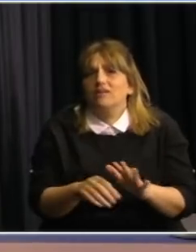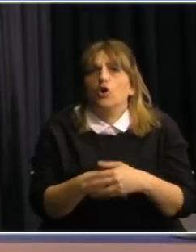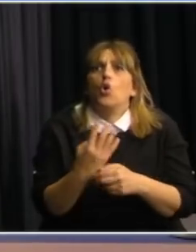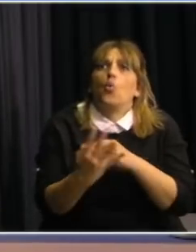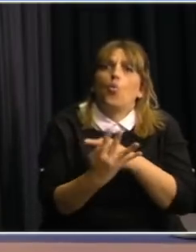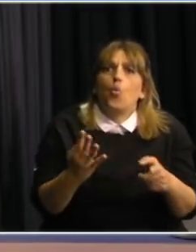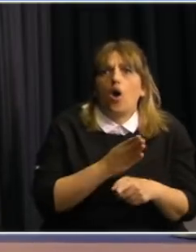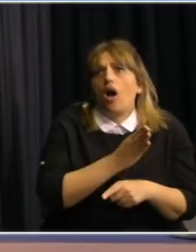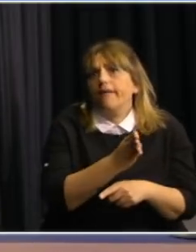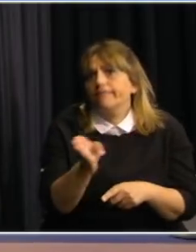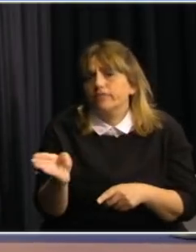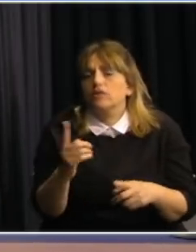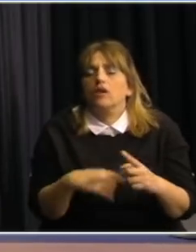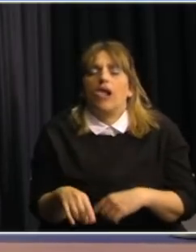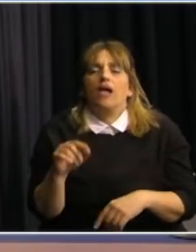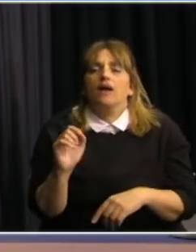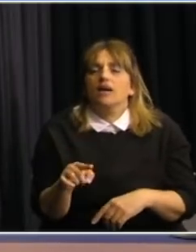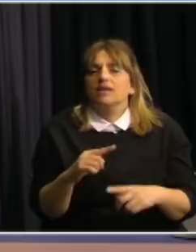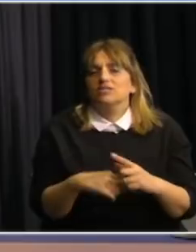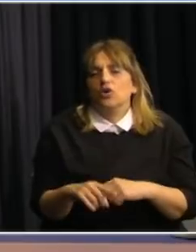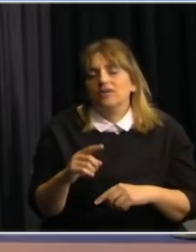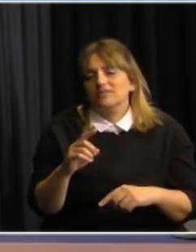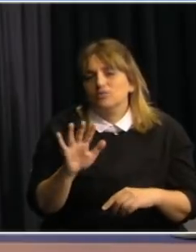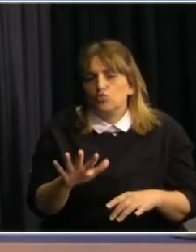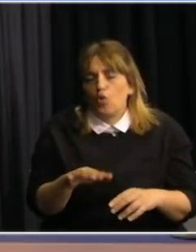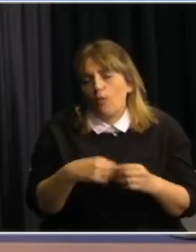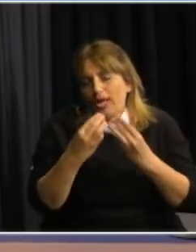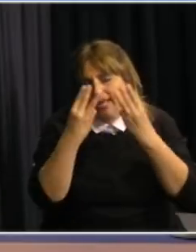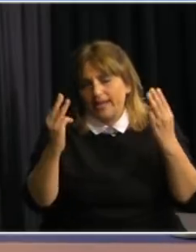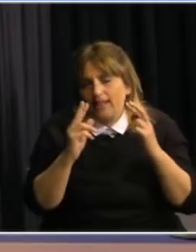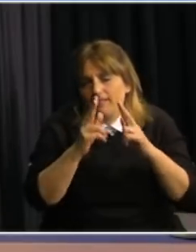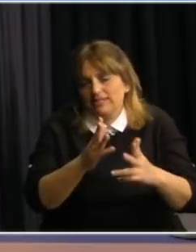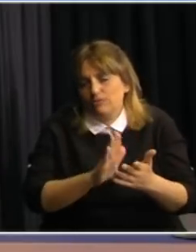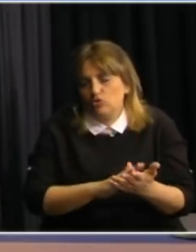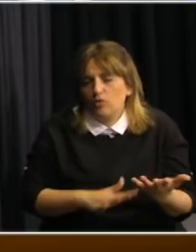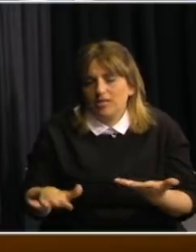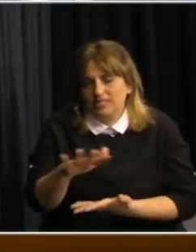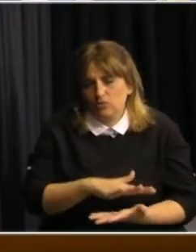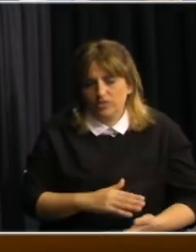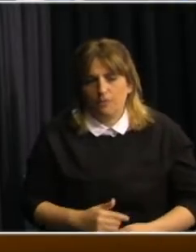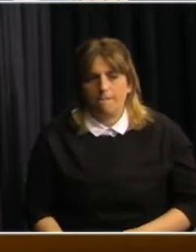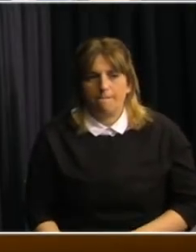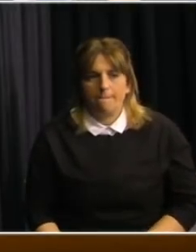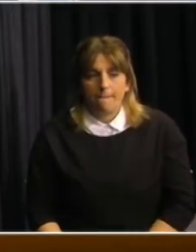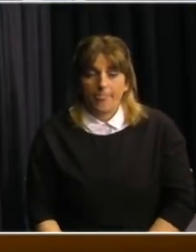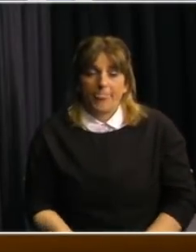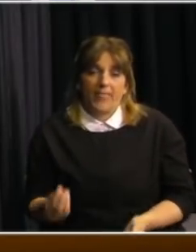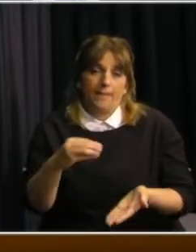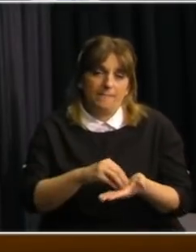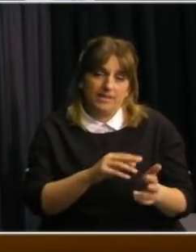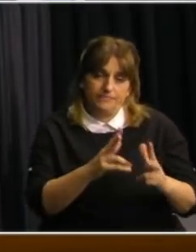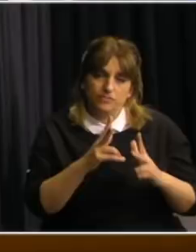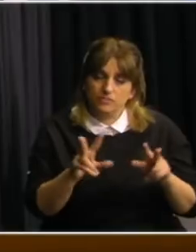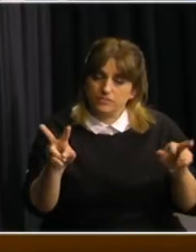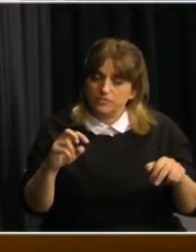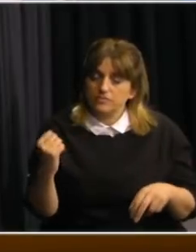entonces bueno esa es un poco la reflexión de carácter general que nosotros hacemos desde la zona de venta voy a complementar un poquito porque es un tema